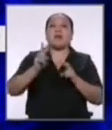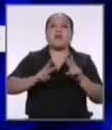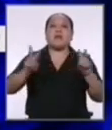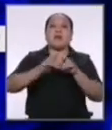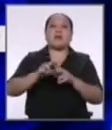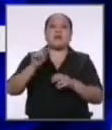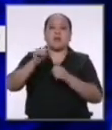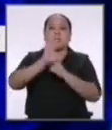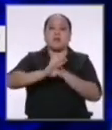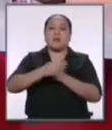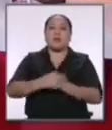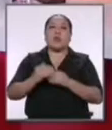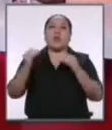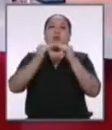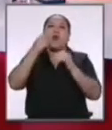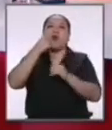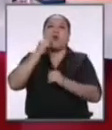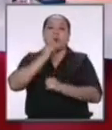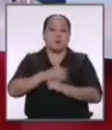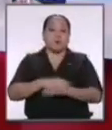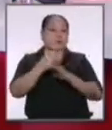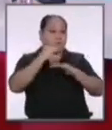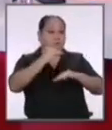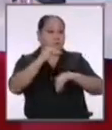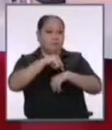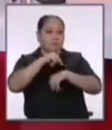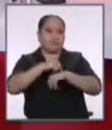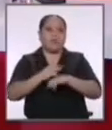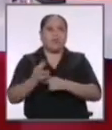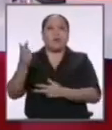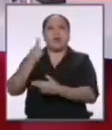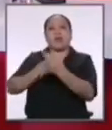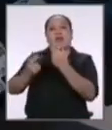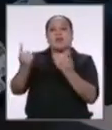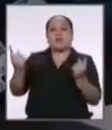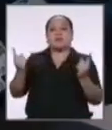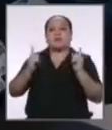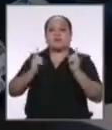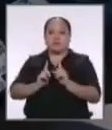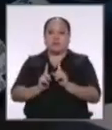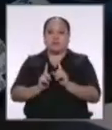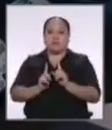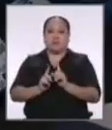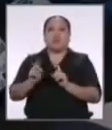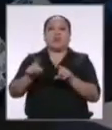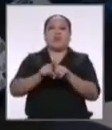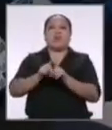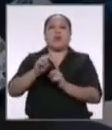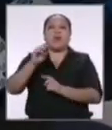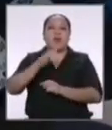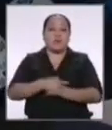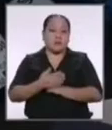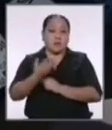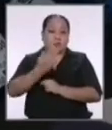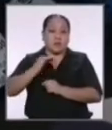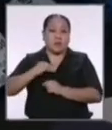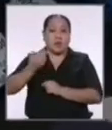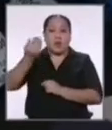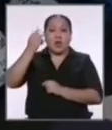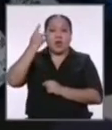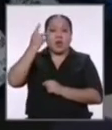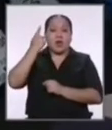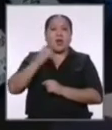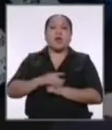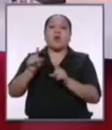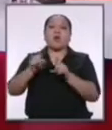igualdad entre hombres y mujeres muy amable los invitamos nuevamente a volver a sus podios tanto a la señora Fujimori como al señor Acuña para poder